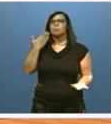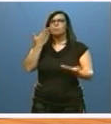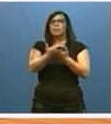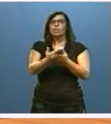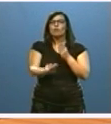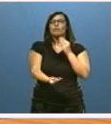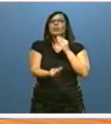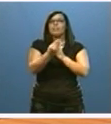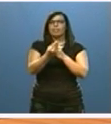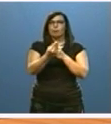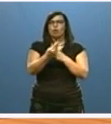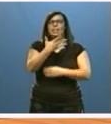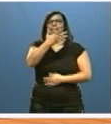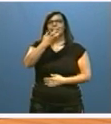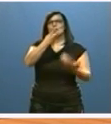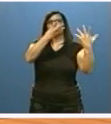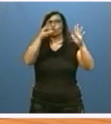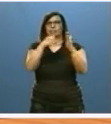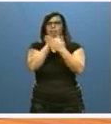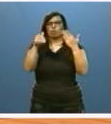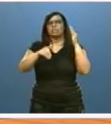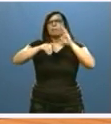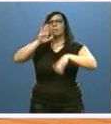financiación de más de 580 millones.